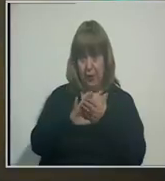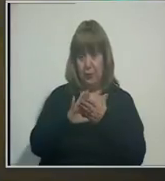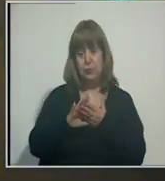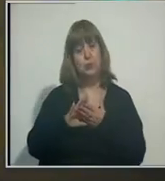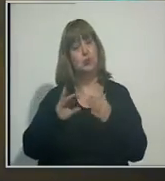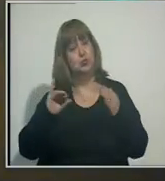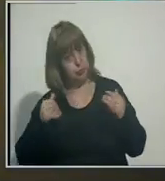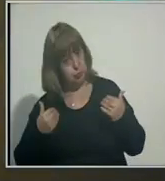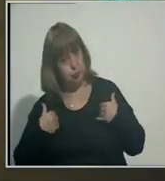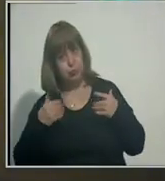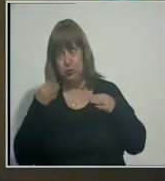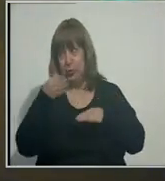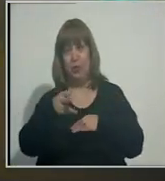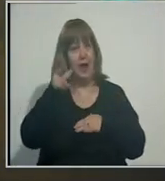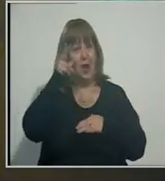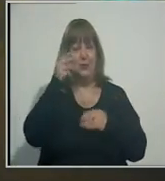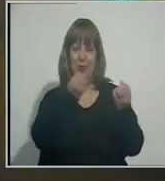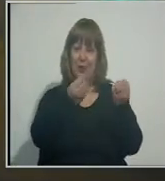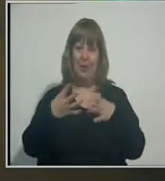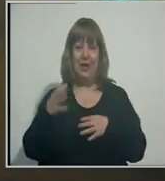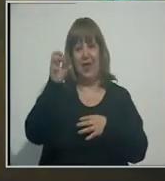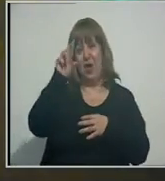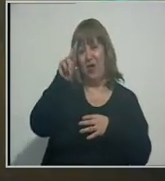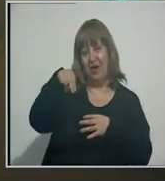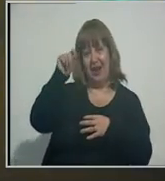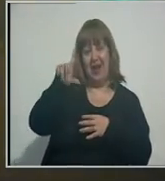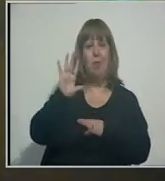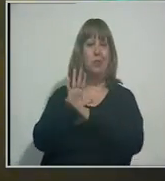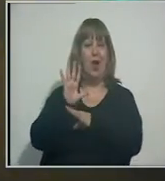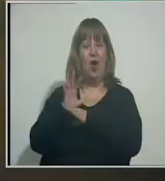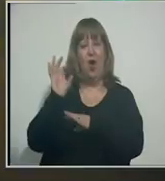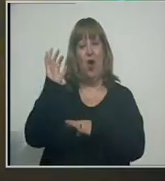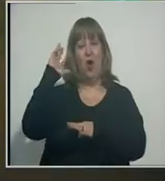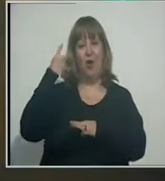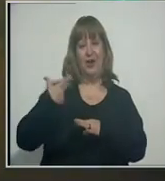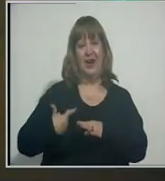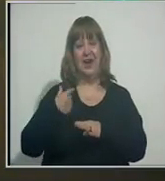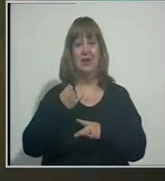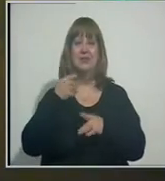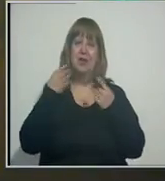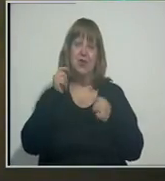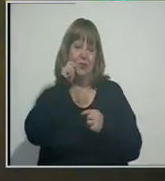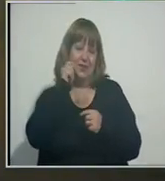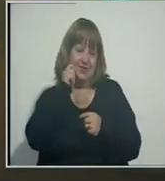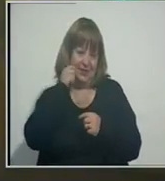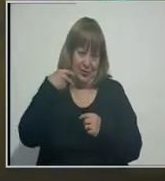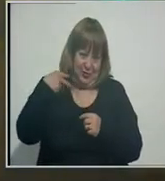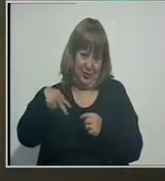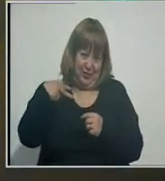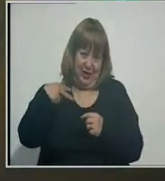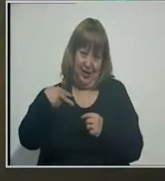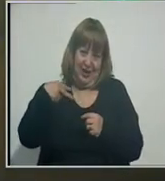perfecto, bienvenido, te extrañábamos también, un beso enorme a Noelia, por supuesto, que se reemplazó de manera